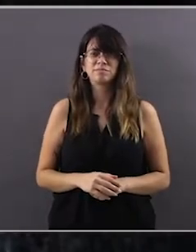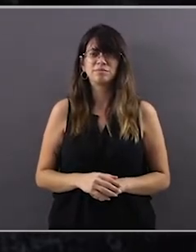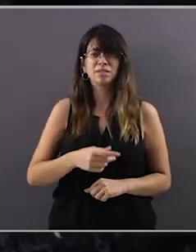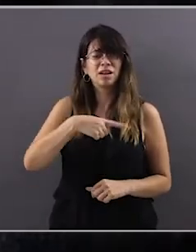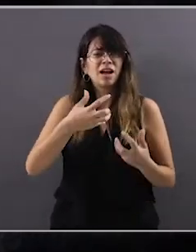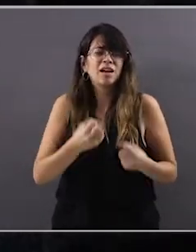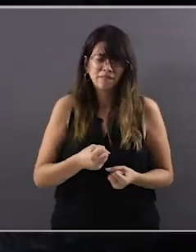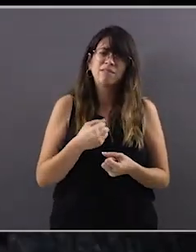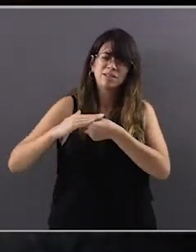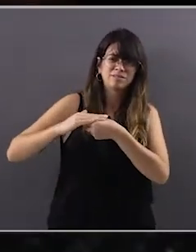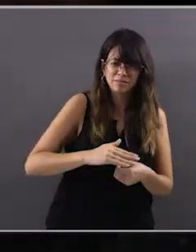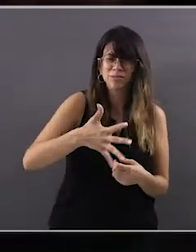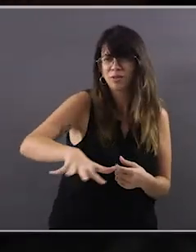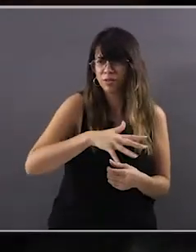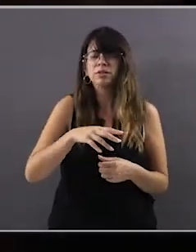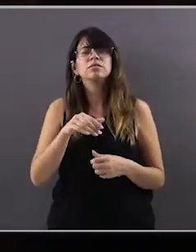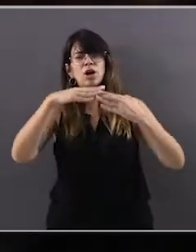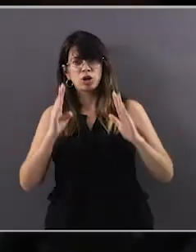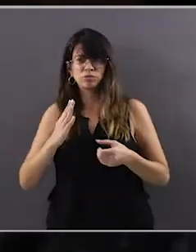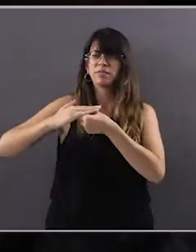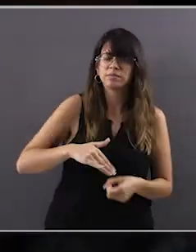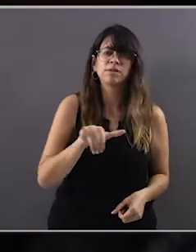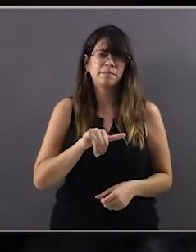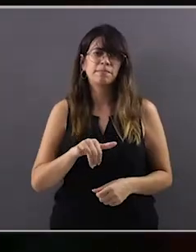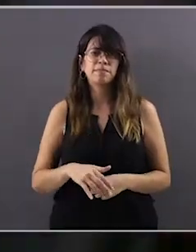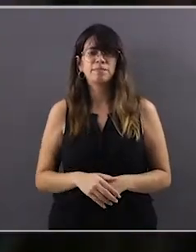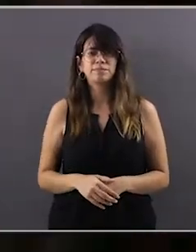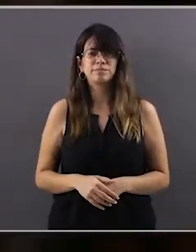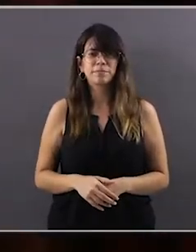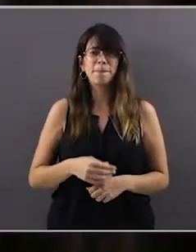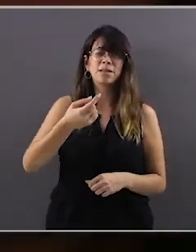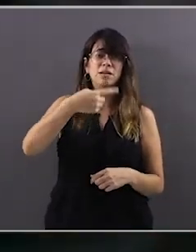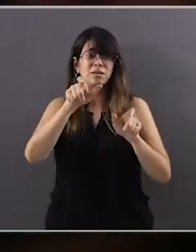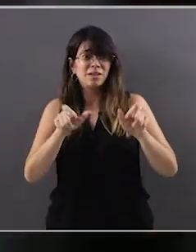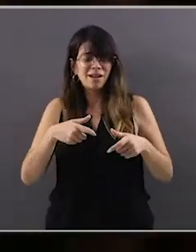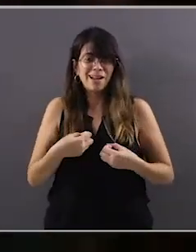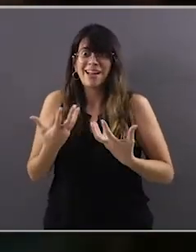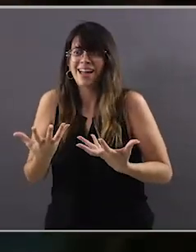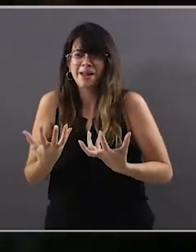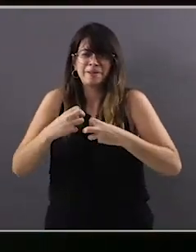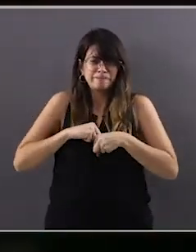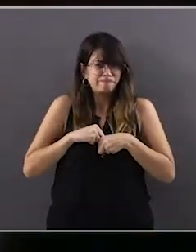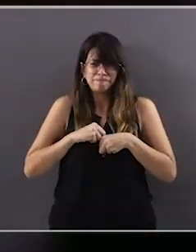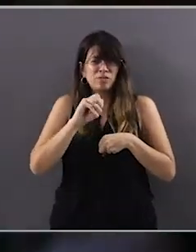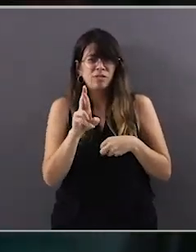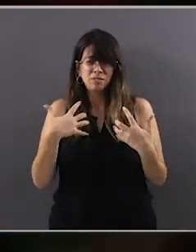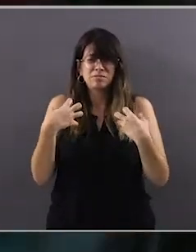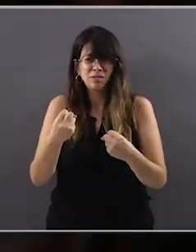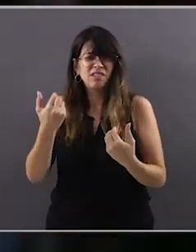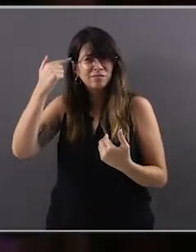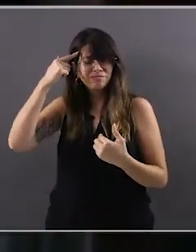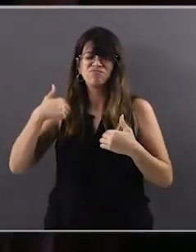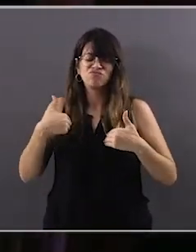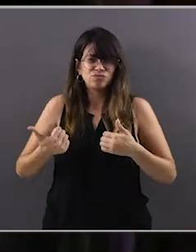discriminación fuera y cuando llegas a tu casa, también está en la discriminación. Una persona que no puede expresarse cómo se siente es un problema de salud y muchas